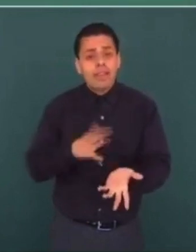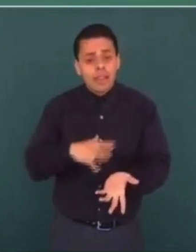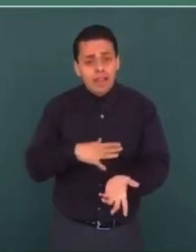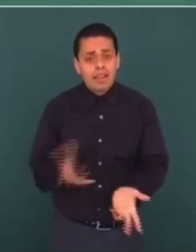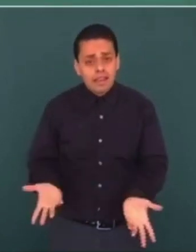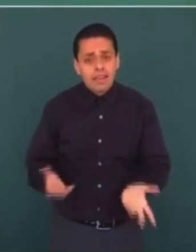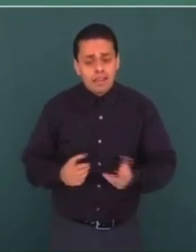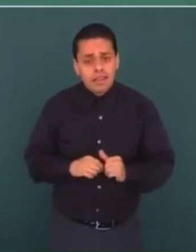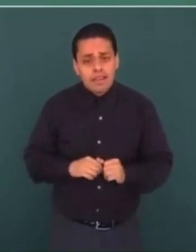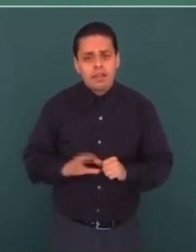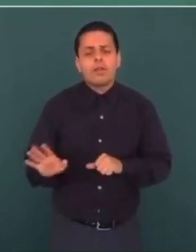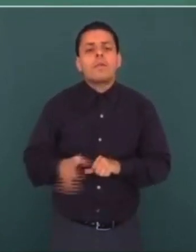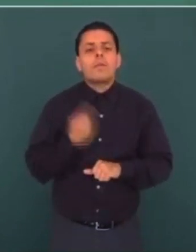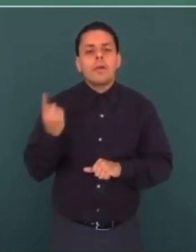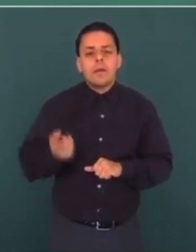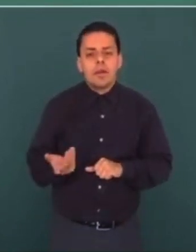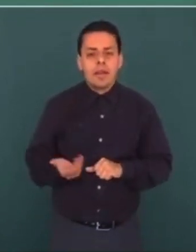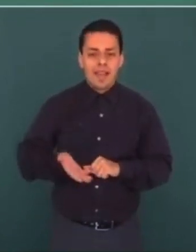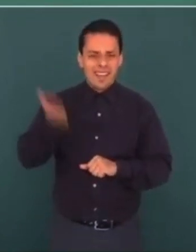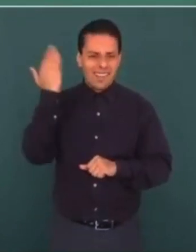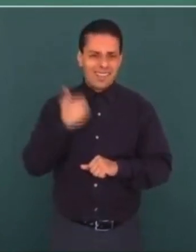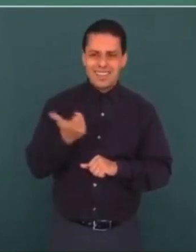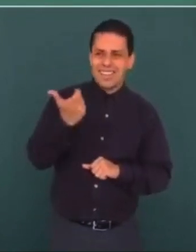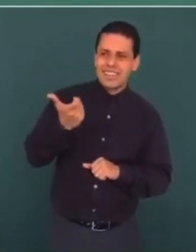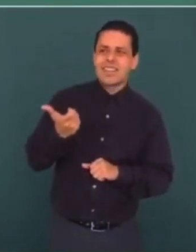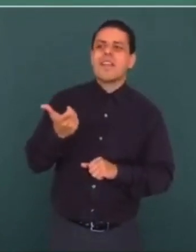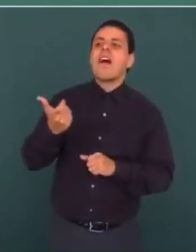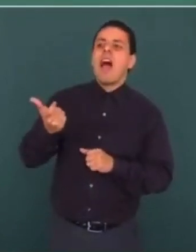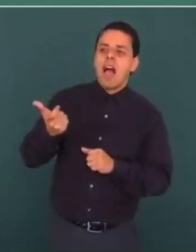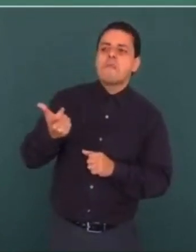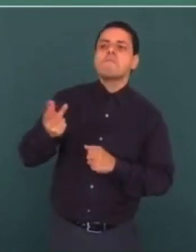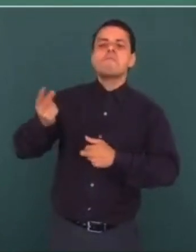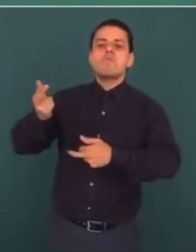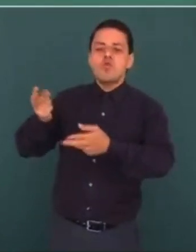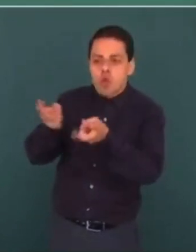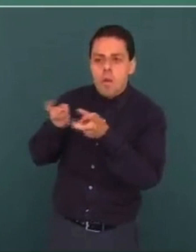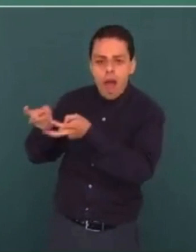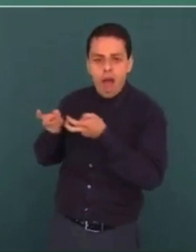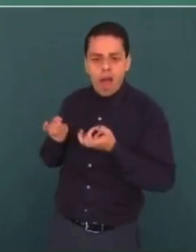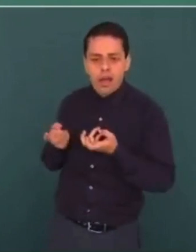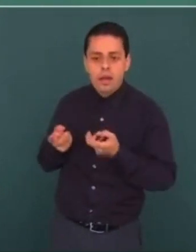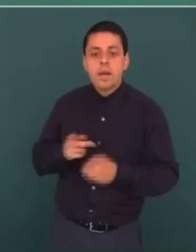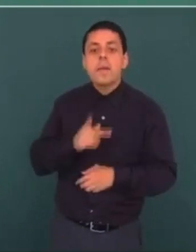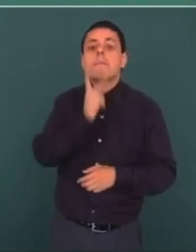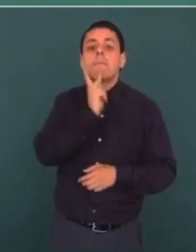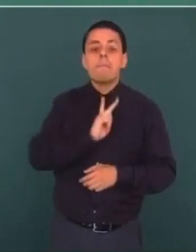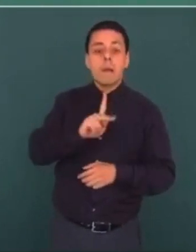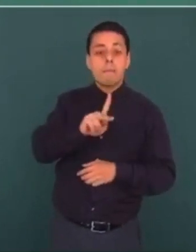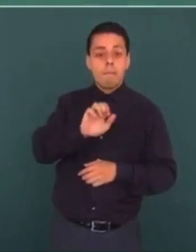se hizo con deuda, Pemex debe ese dinero.